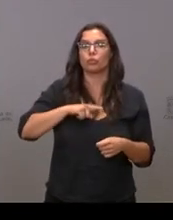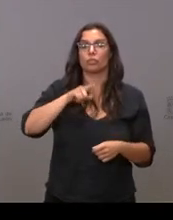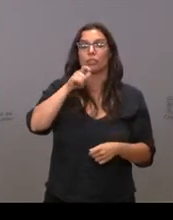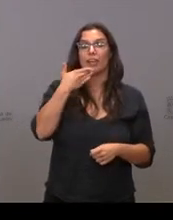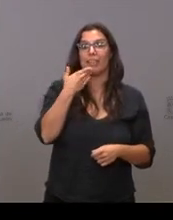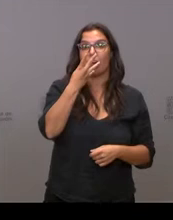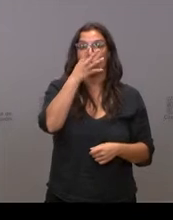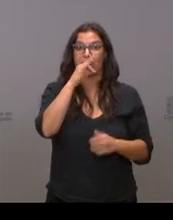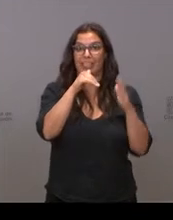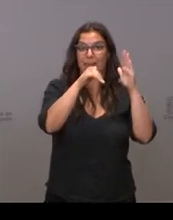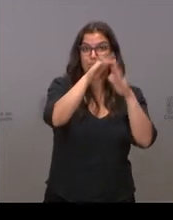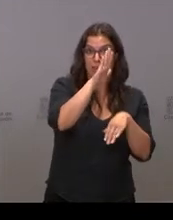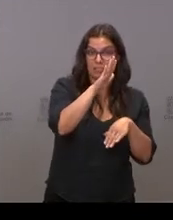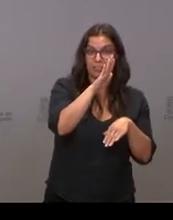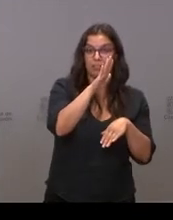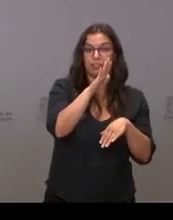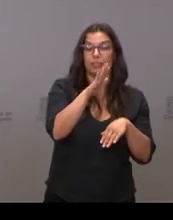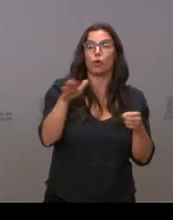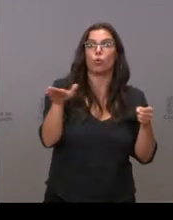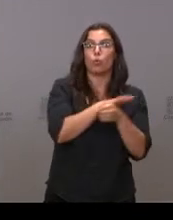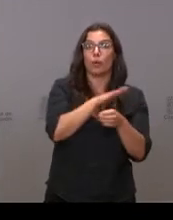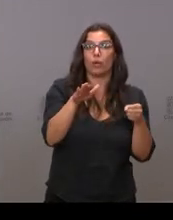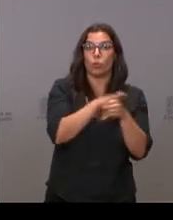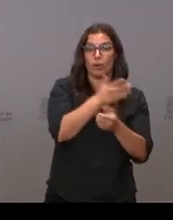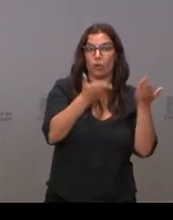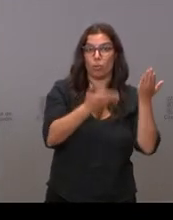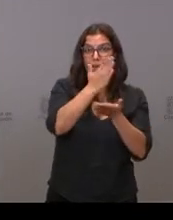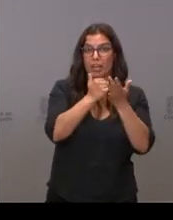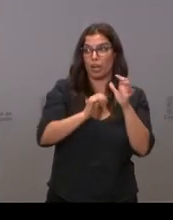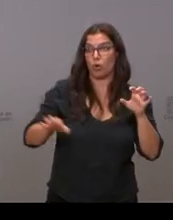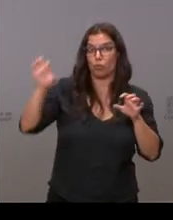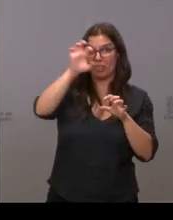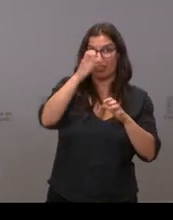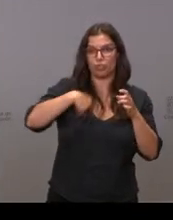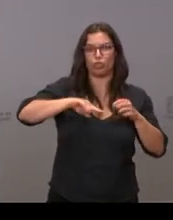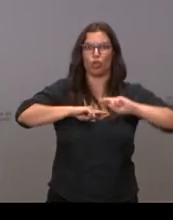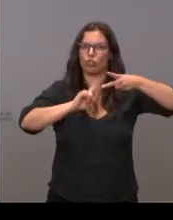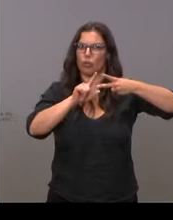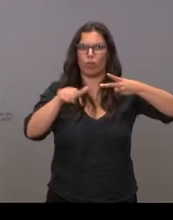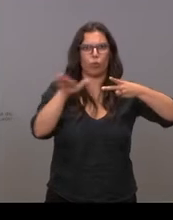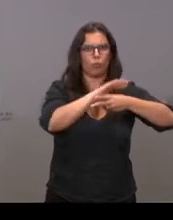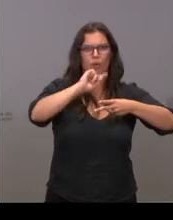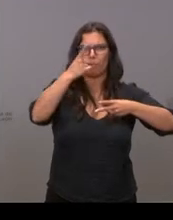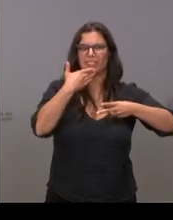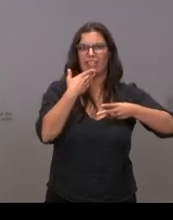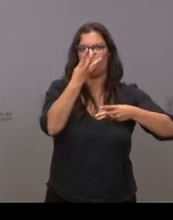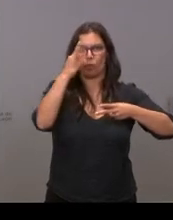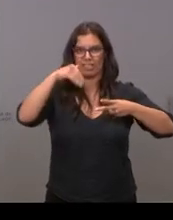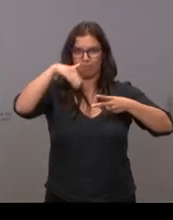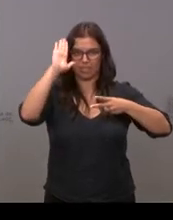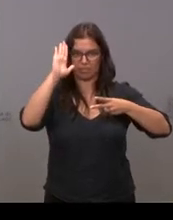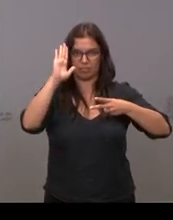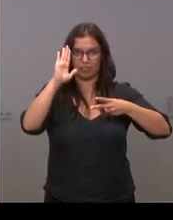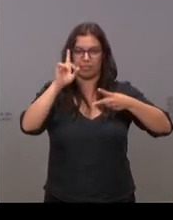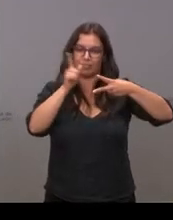40 años por comunidades autónomas es exactamente la segunda. Somos la segunda comunidad después